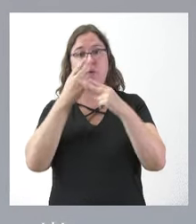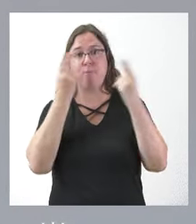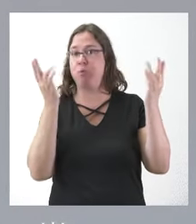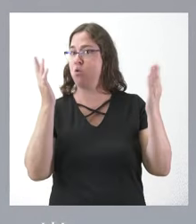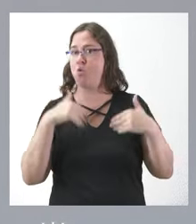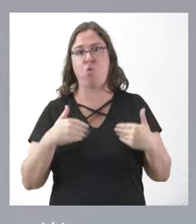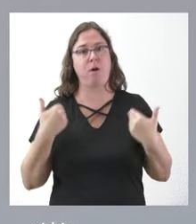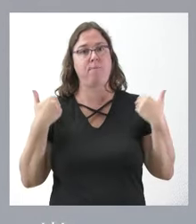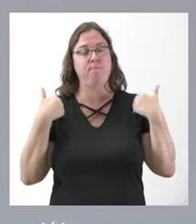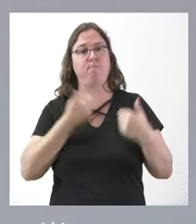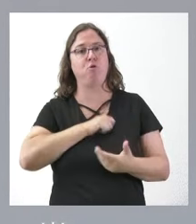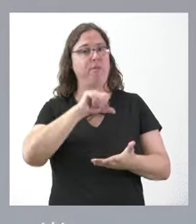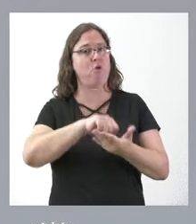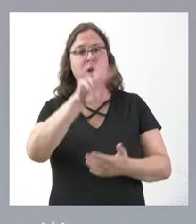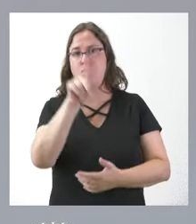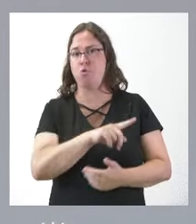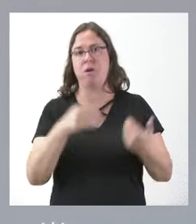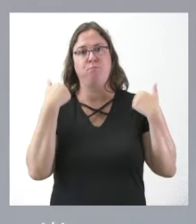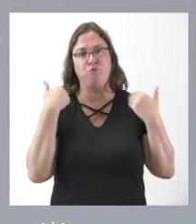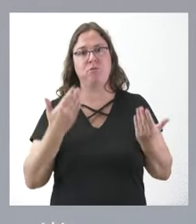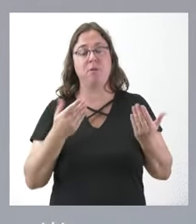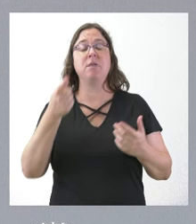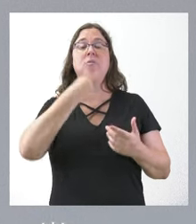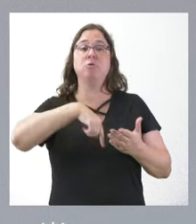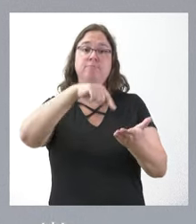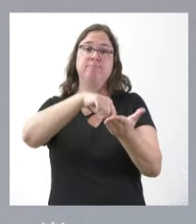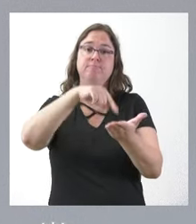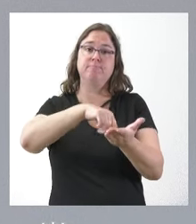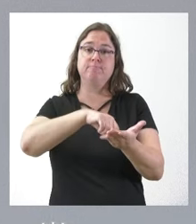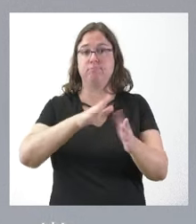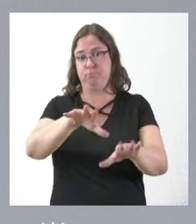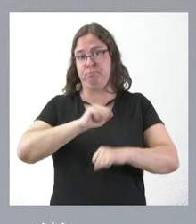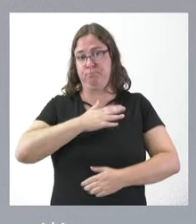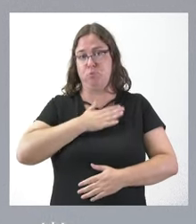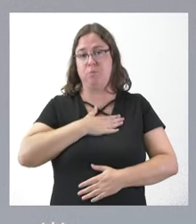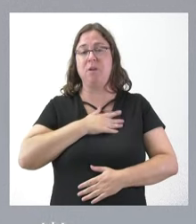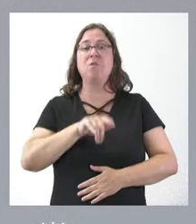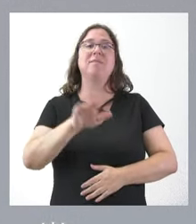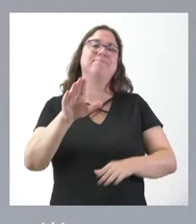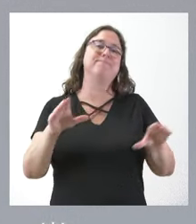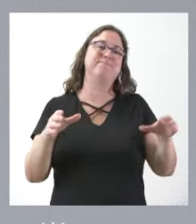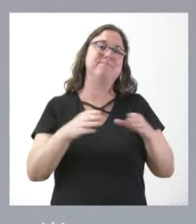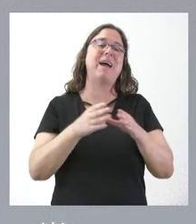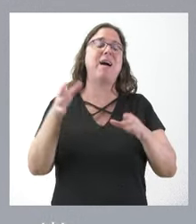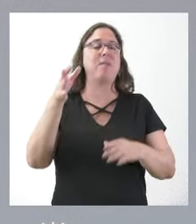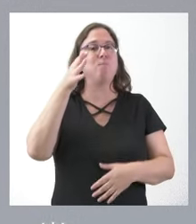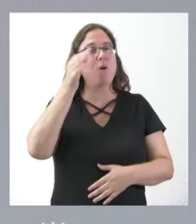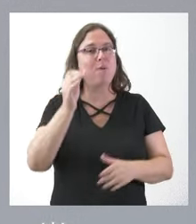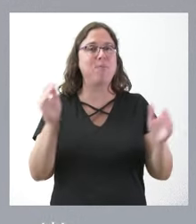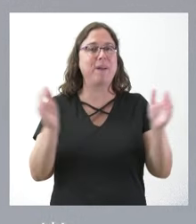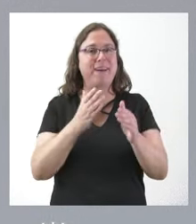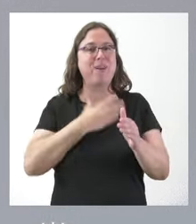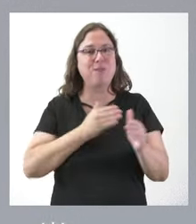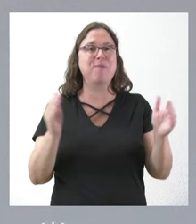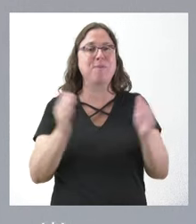en este sentido, también hacemos nuestras las reivindicaciones de nuestros pequeños y medianos ayuntamientos del